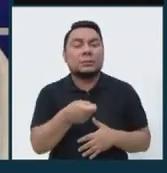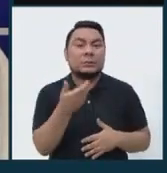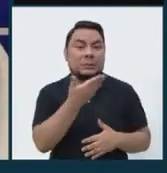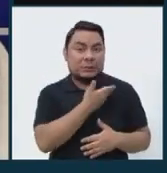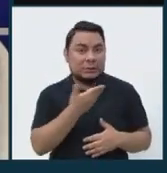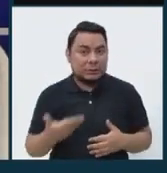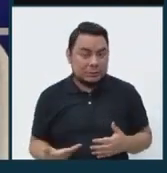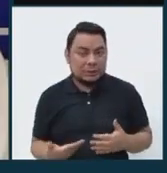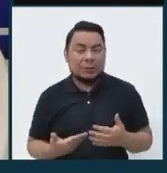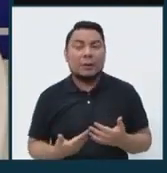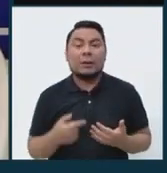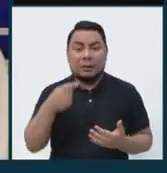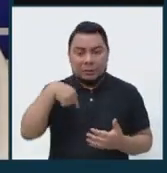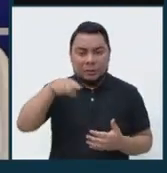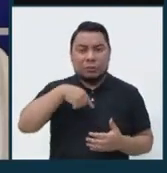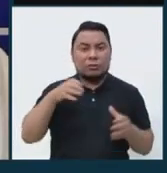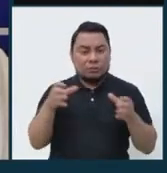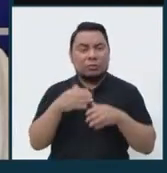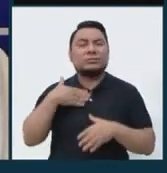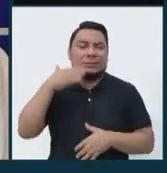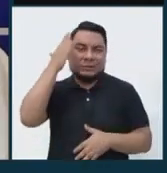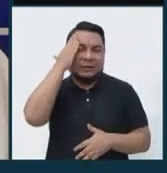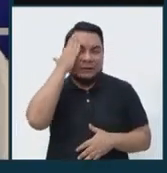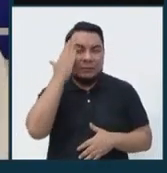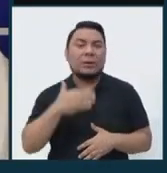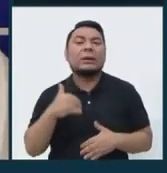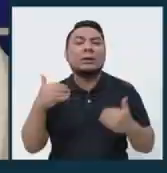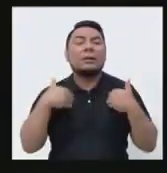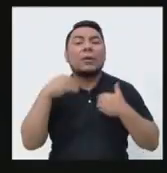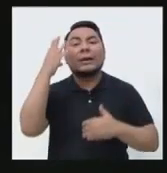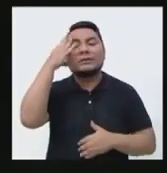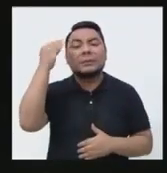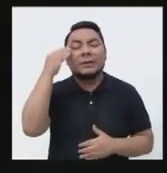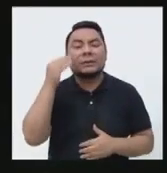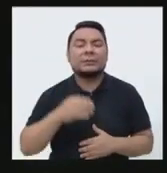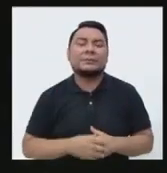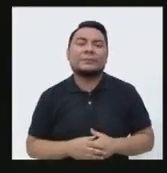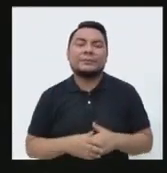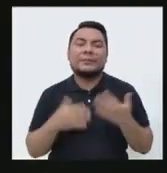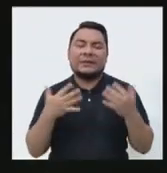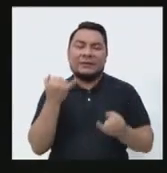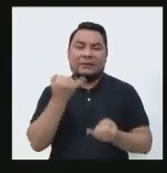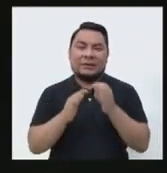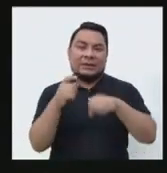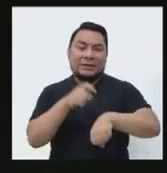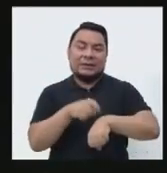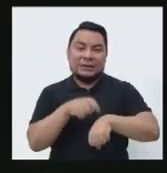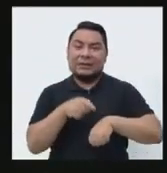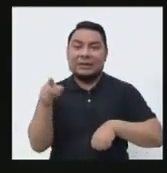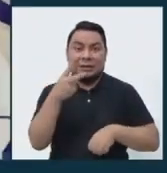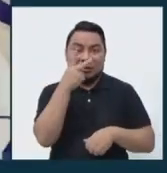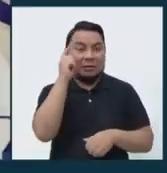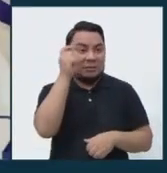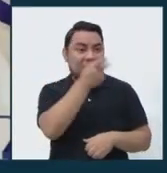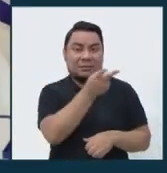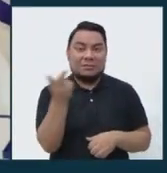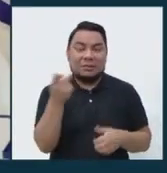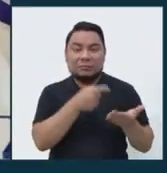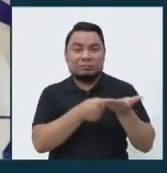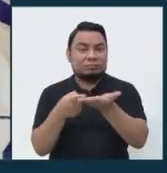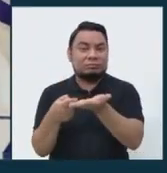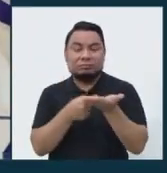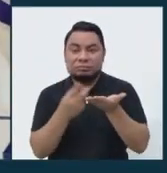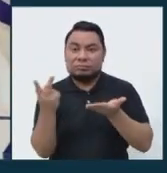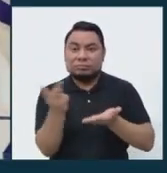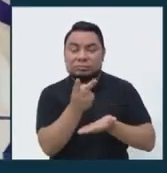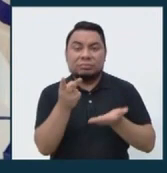Estado. Eso nosotros lo sabemos, tenemos experiencia al respecto. Muy bien, ya se terminó el tiempo. Hemos sido testigos de este interesante debate